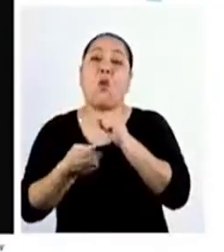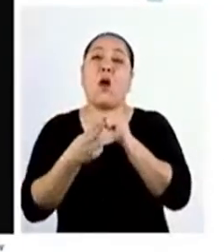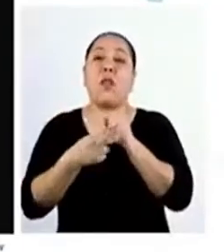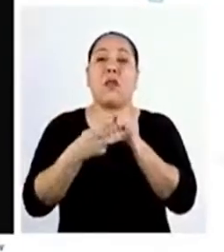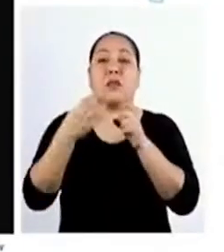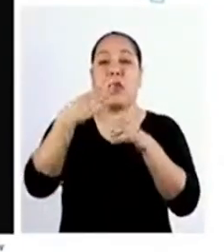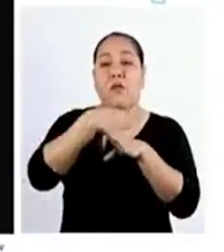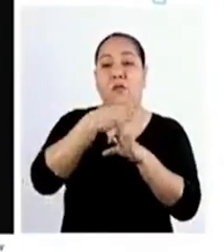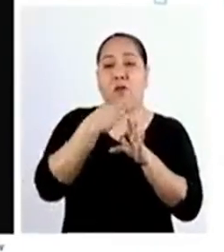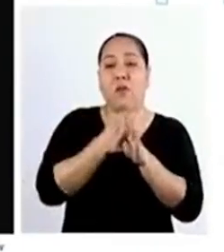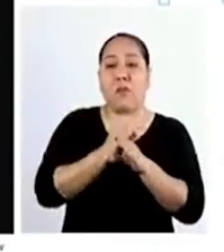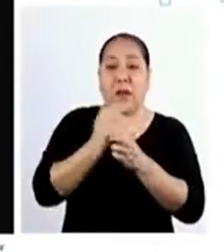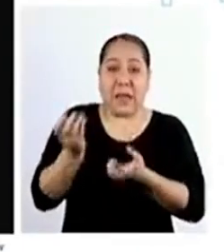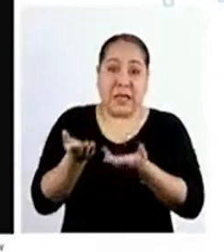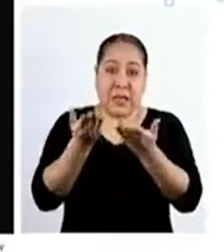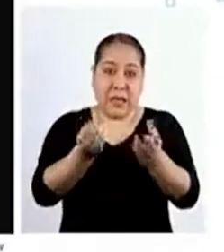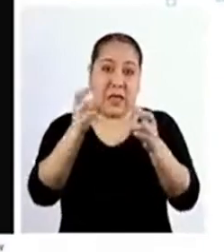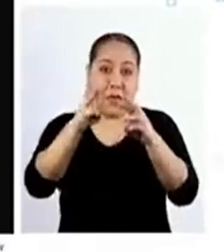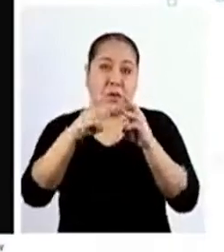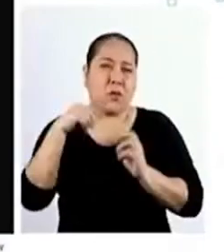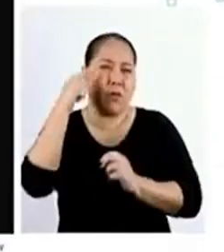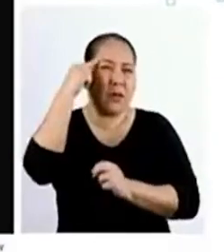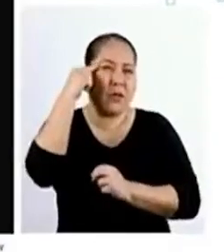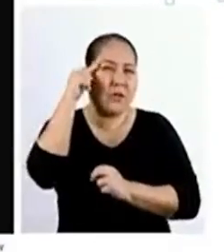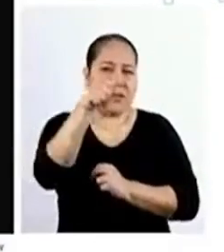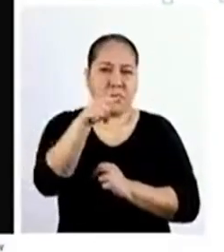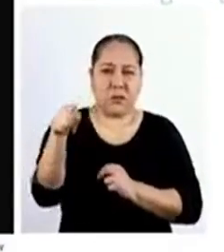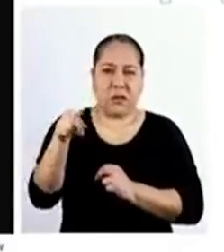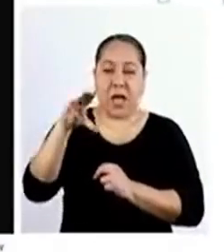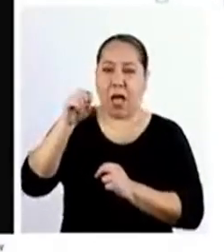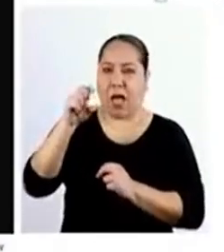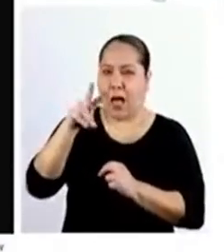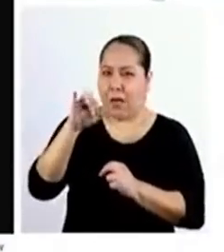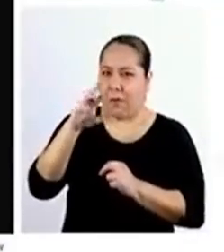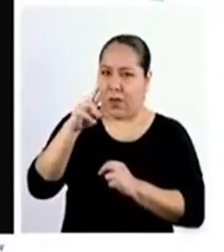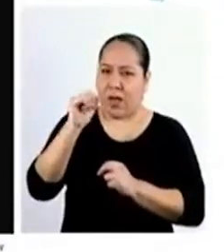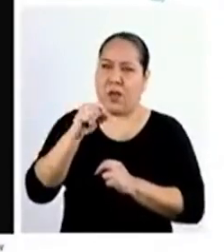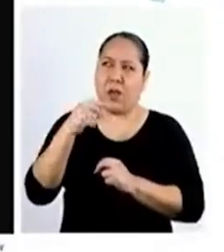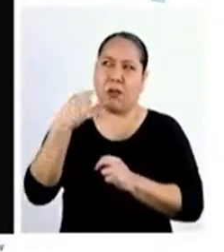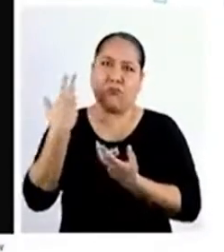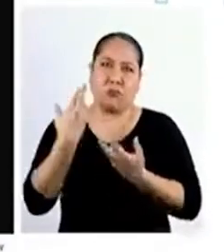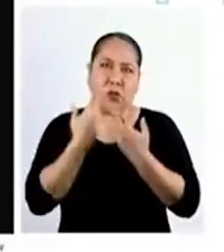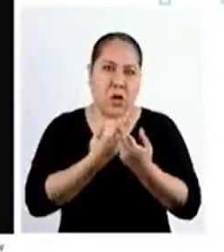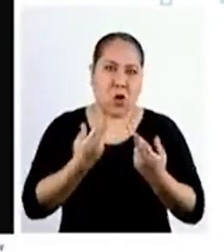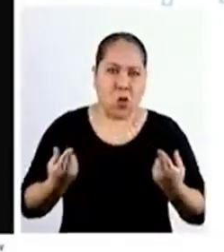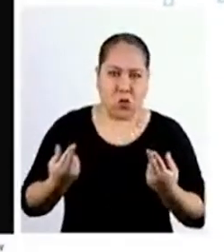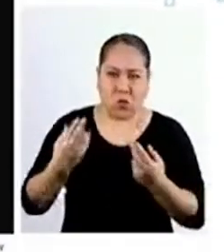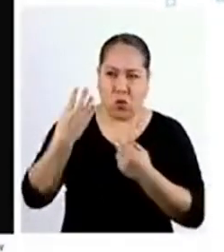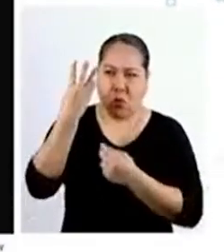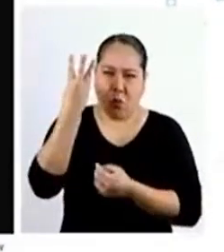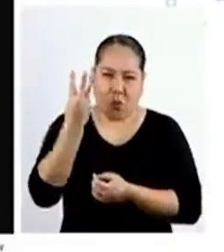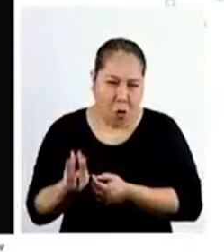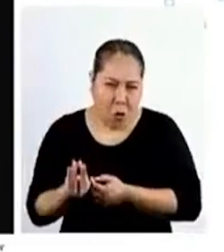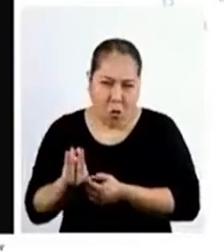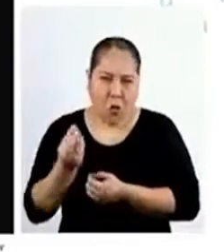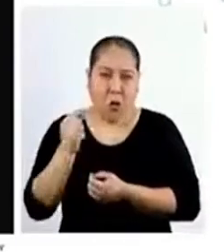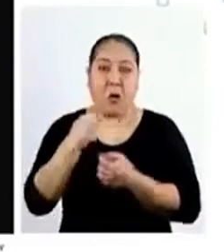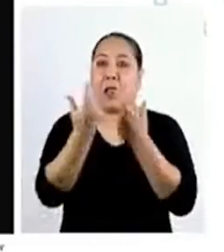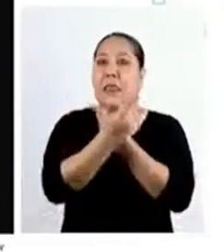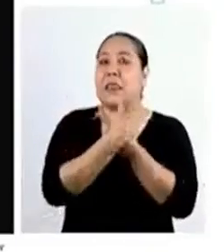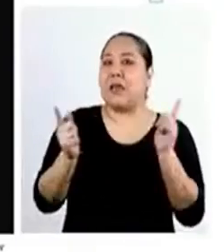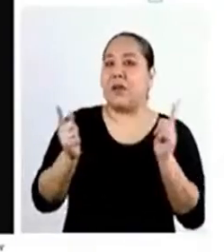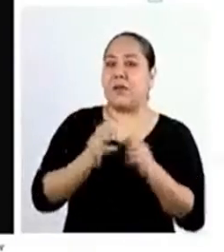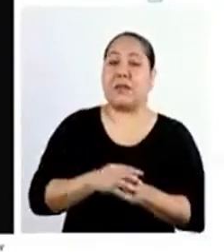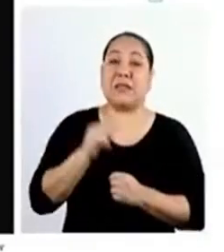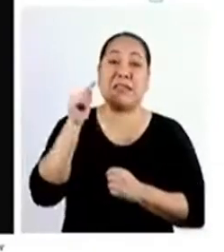cierta manera para llegar a la mesa ¿Qué piensan ustedes? ¿Que el caviar es un recurso escaso o un recurso de libre uso? Si